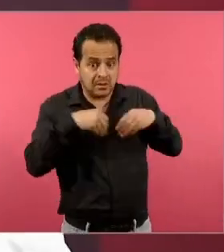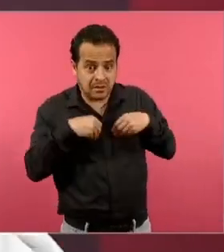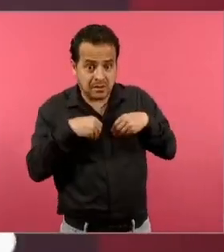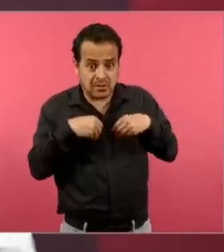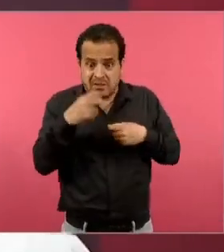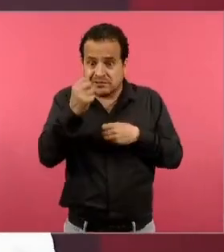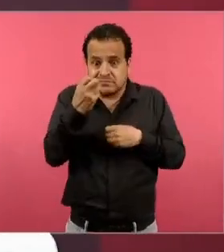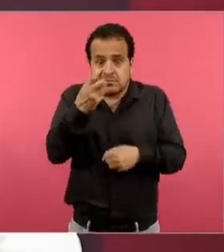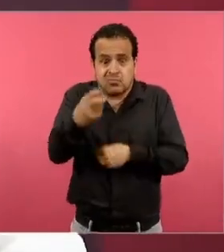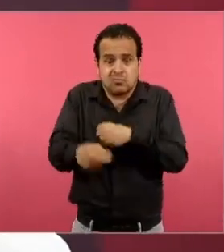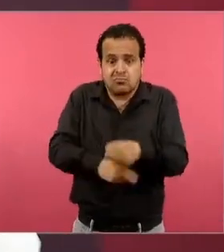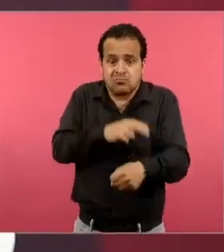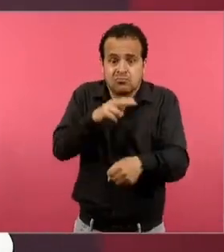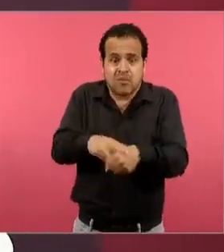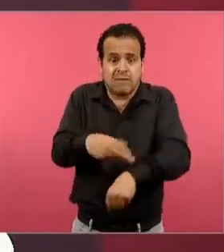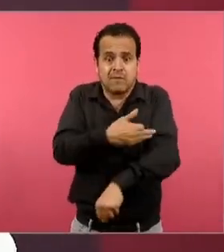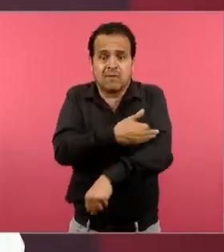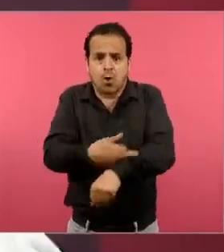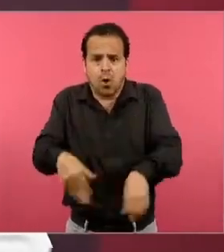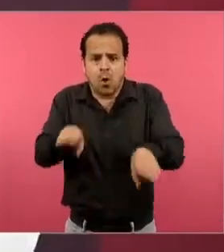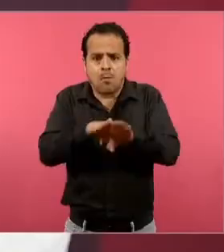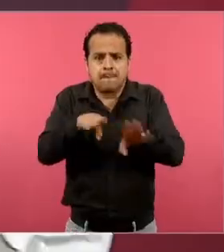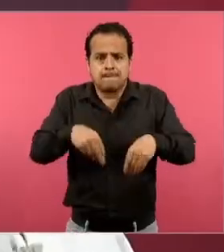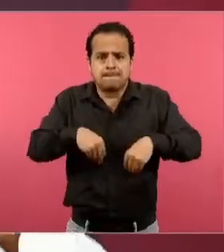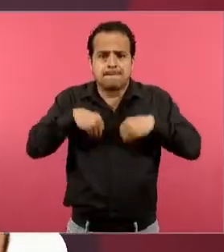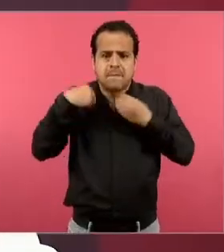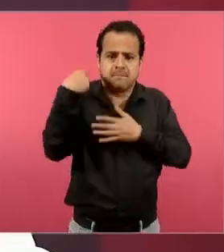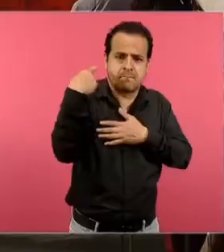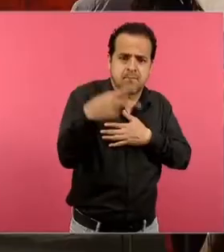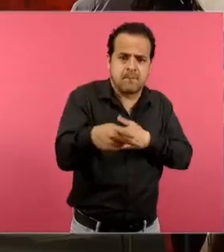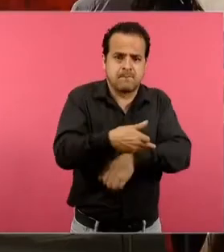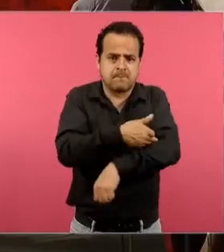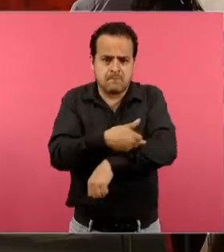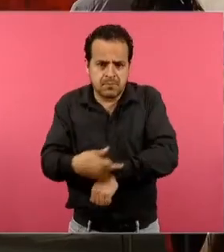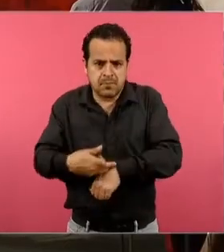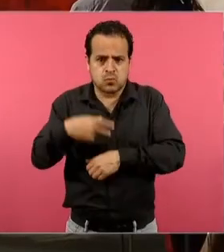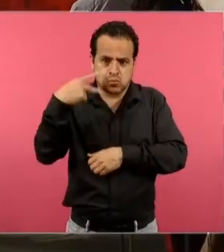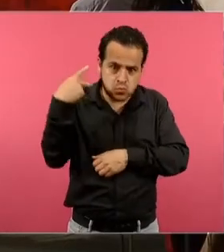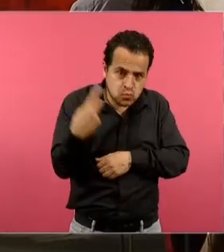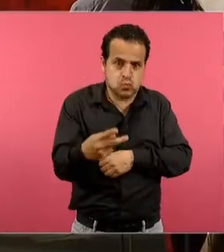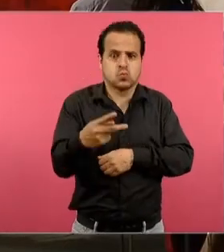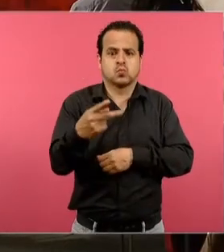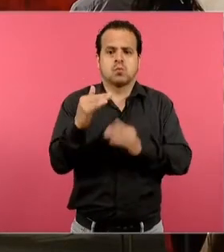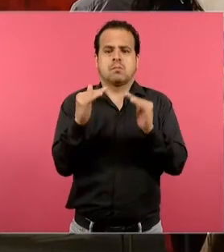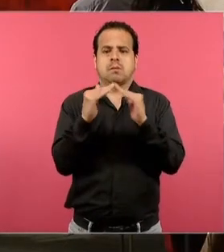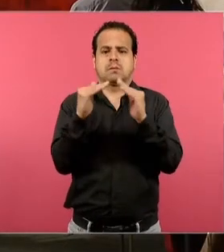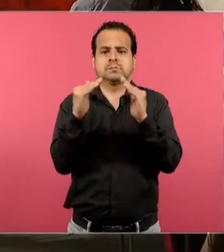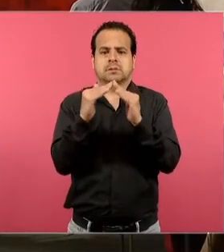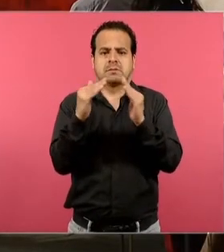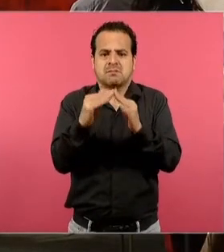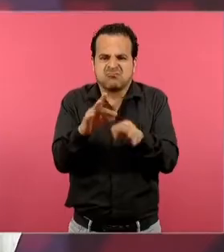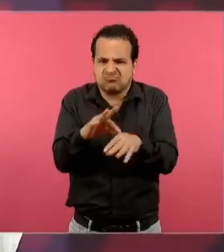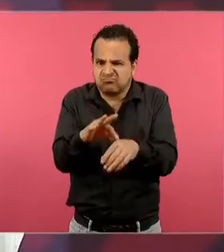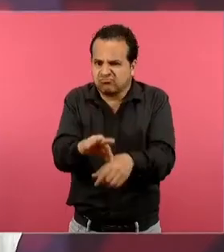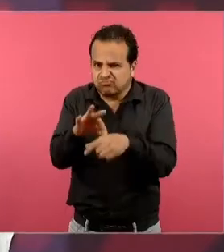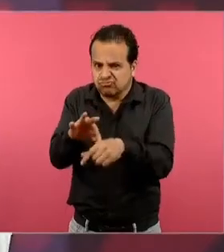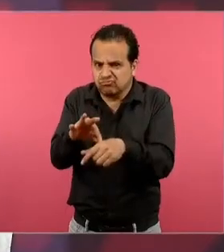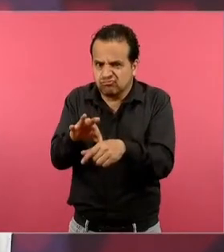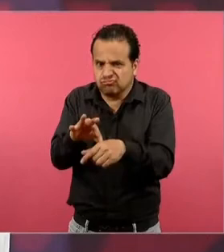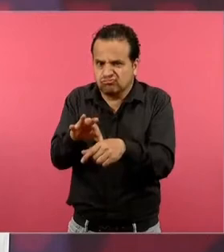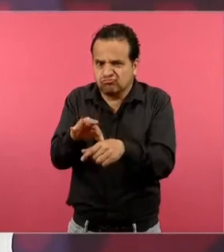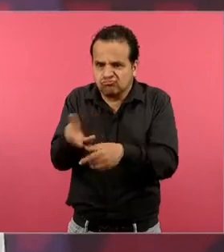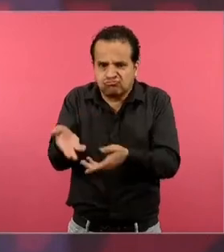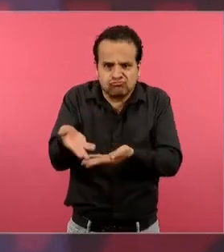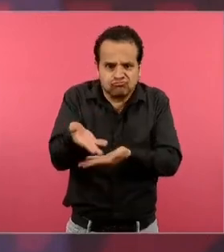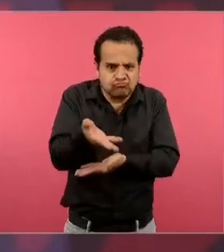eres tú, cómo estás, cuál es tu realidad y luego vamos a ver y vemos, incluso se plantea la cuestión de las frecuencias y